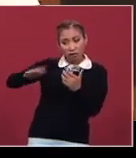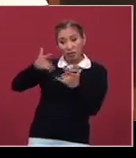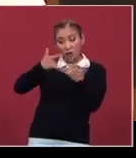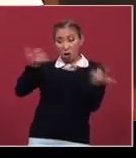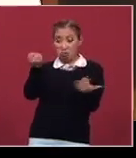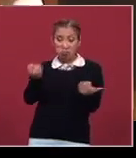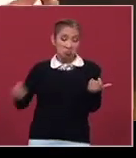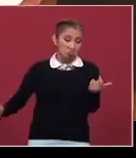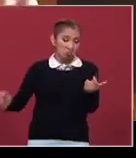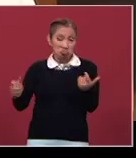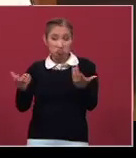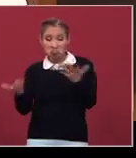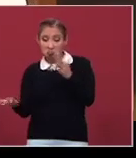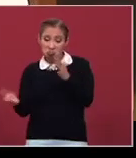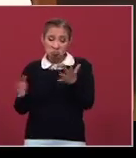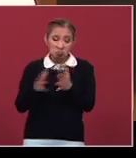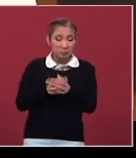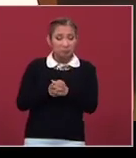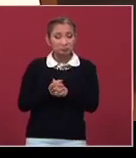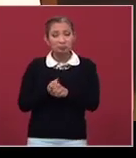famosos en los medios,